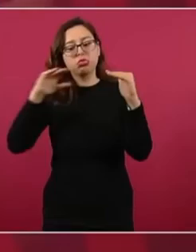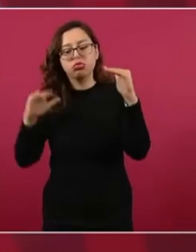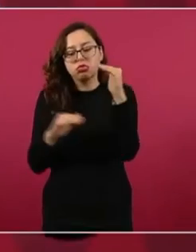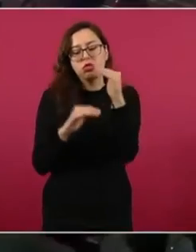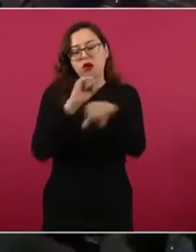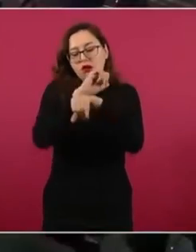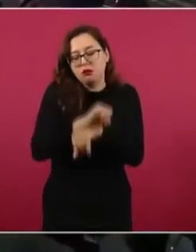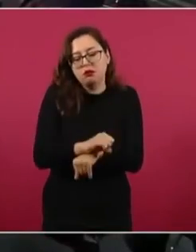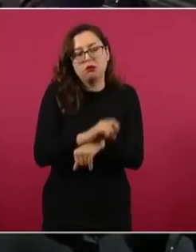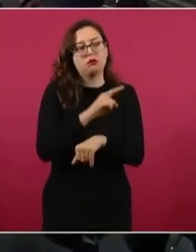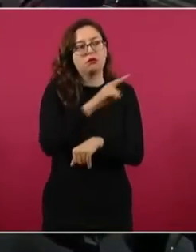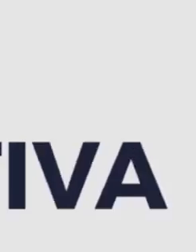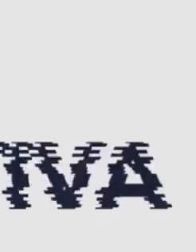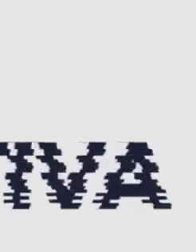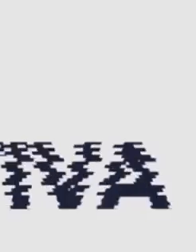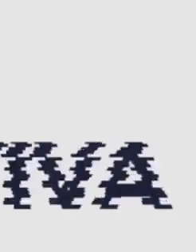de ningún país extranjero.